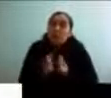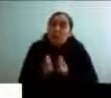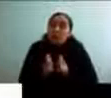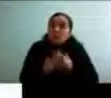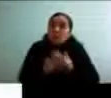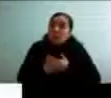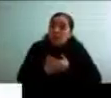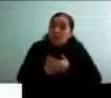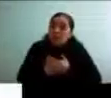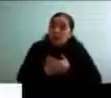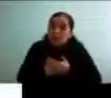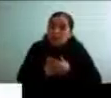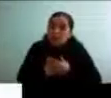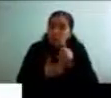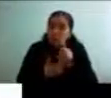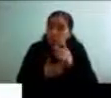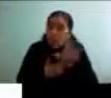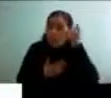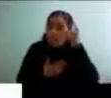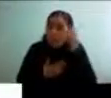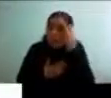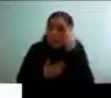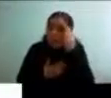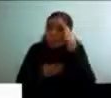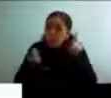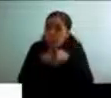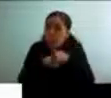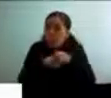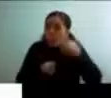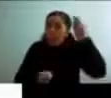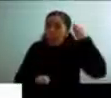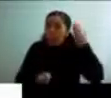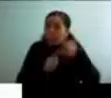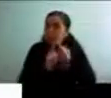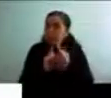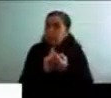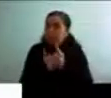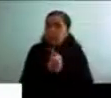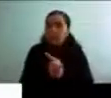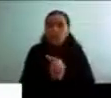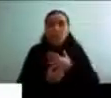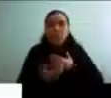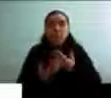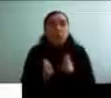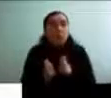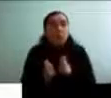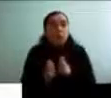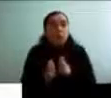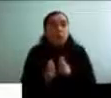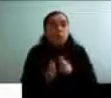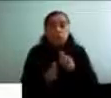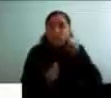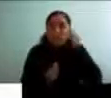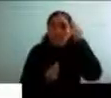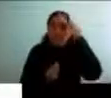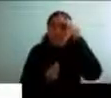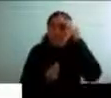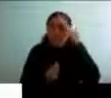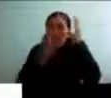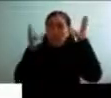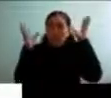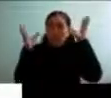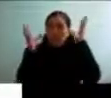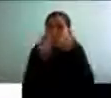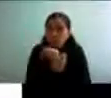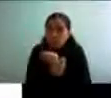porque han notado que su memoria no es la misma de antes y tienen mucho susto de tener un Alzheimer. Y yo les digo, es una